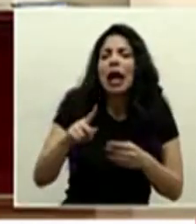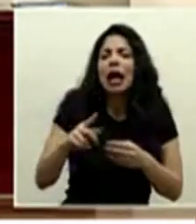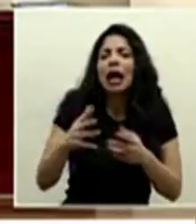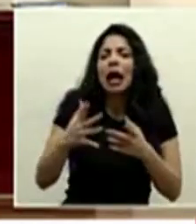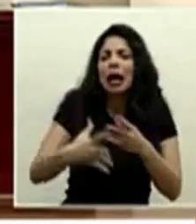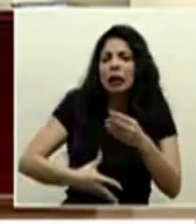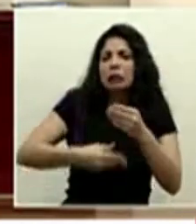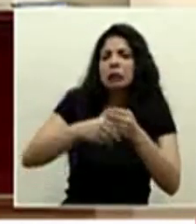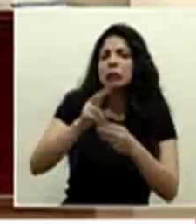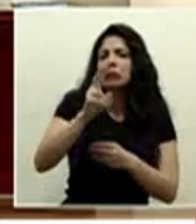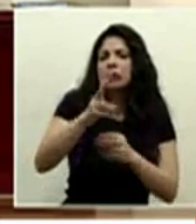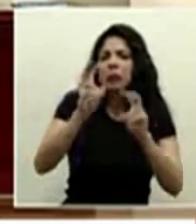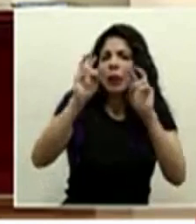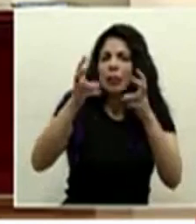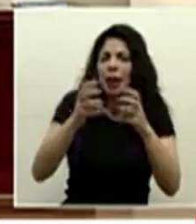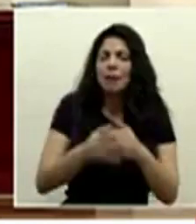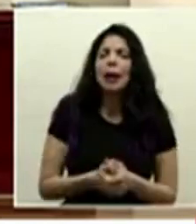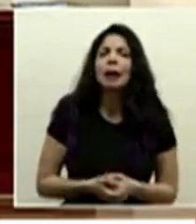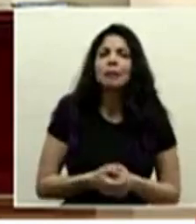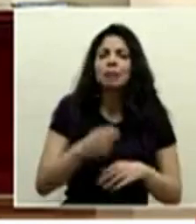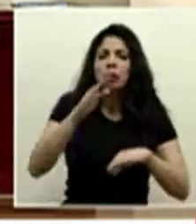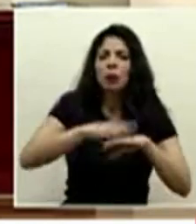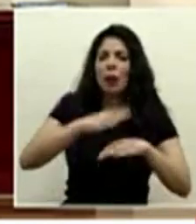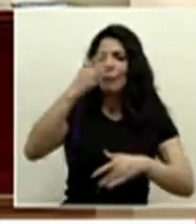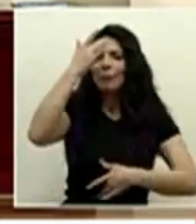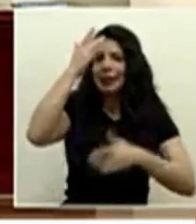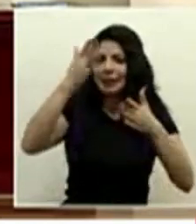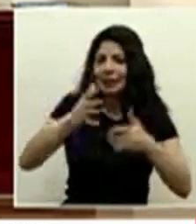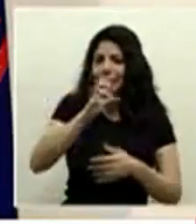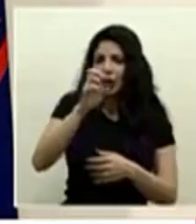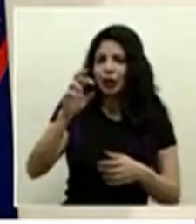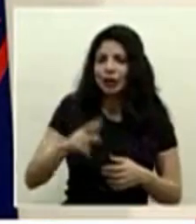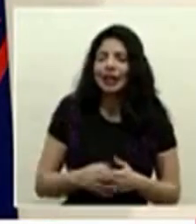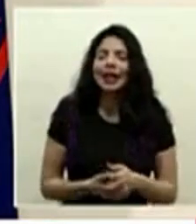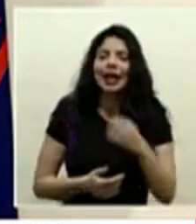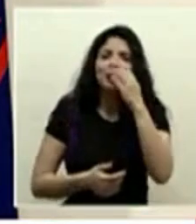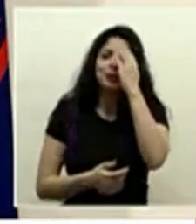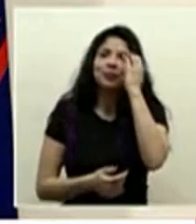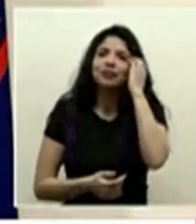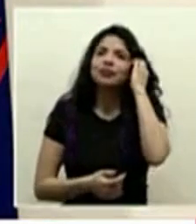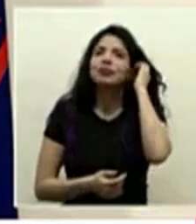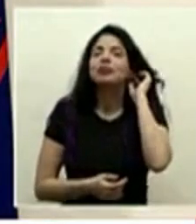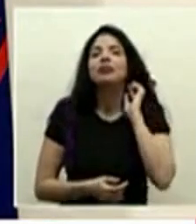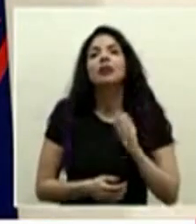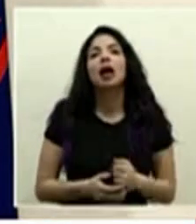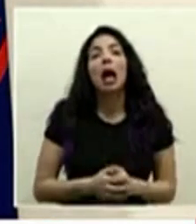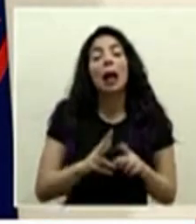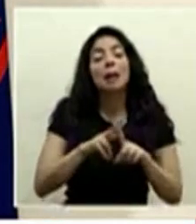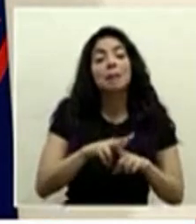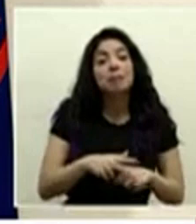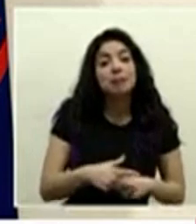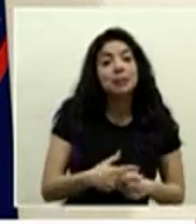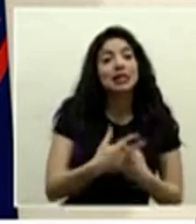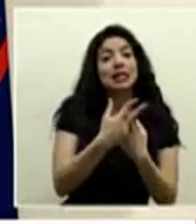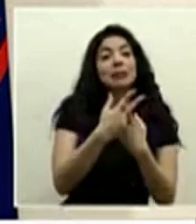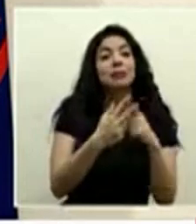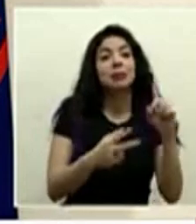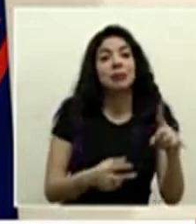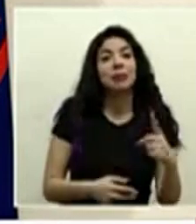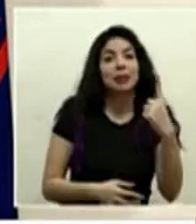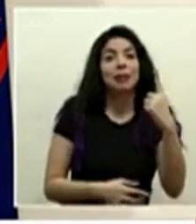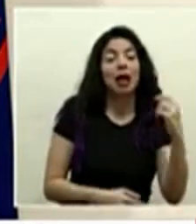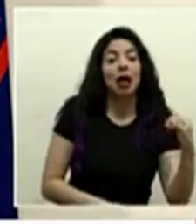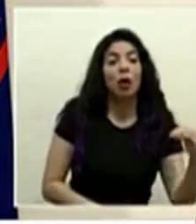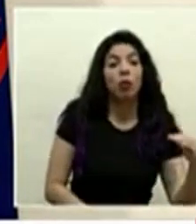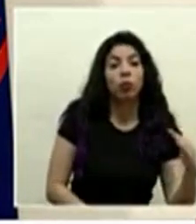sobre el mismo ángulo este de este paciente llamado Costa Rica al principio en la primera ola